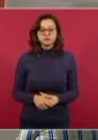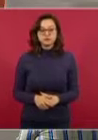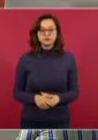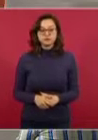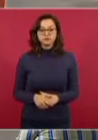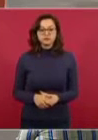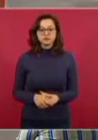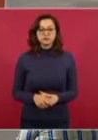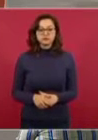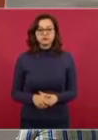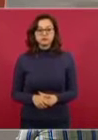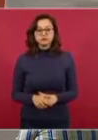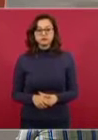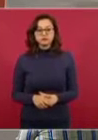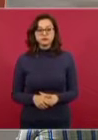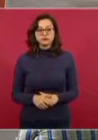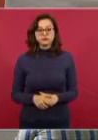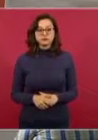A ver si está,